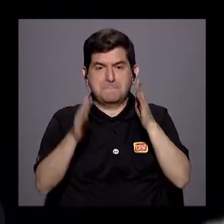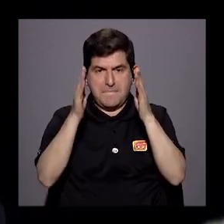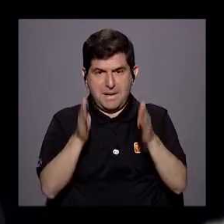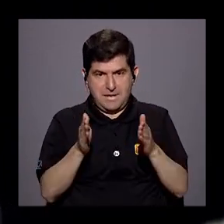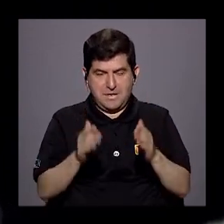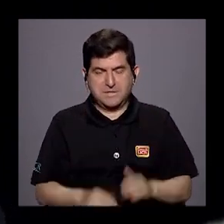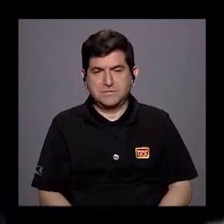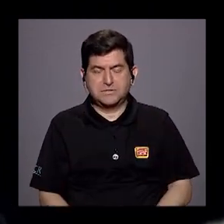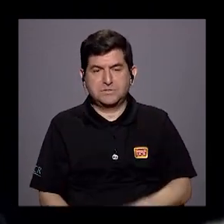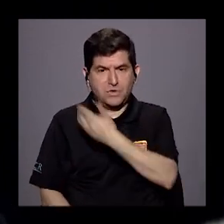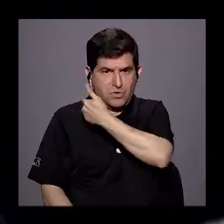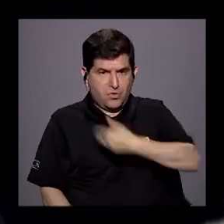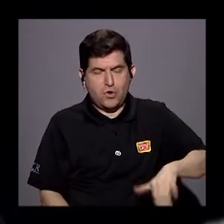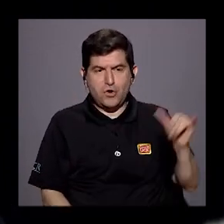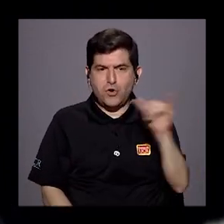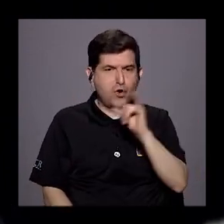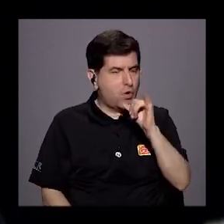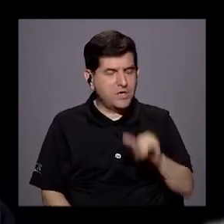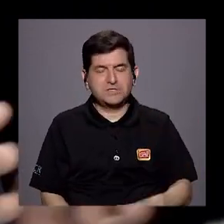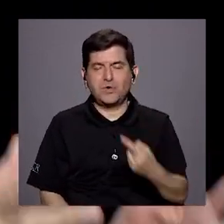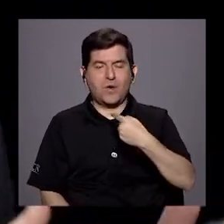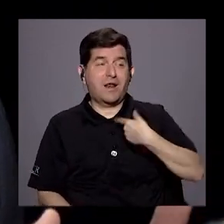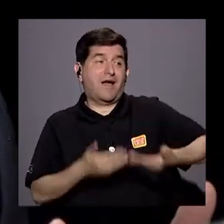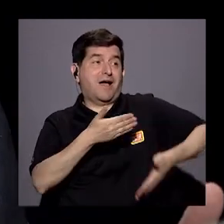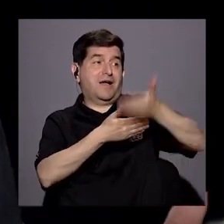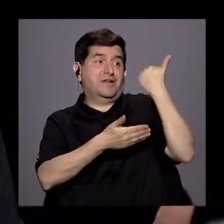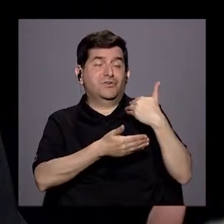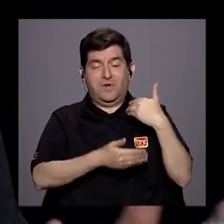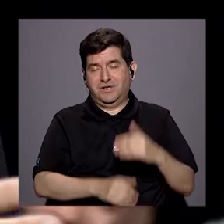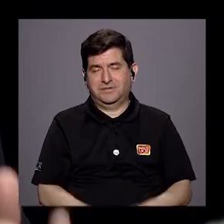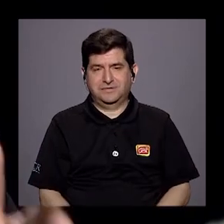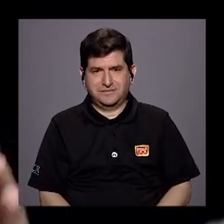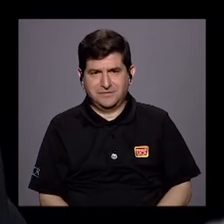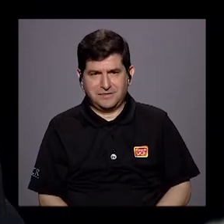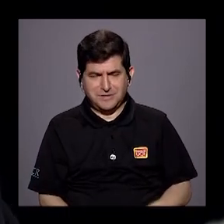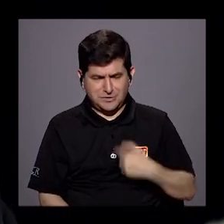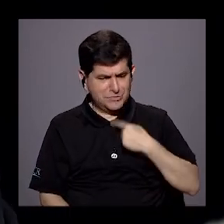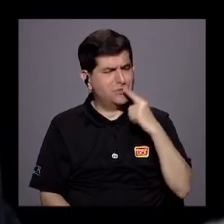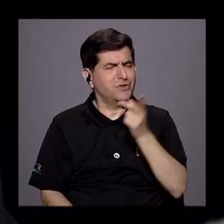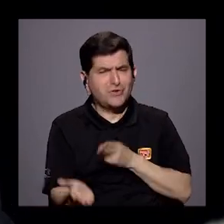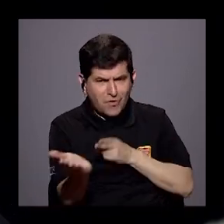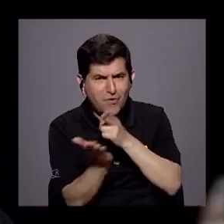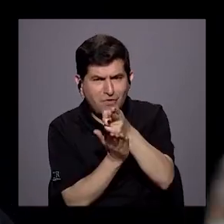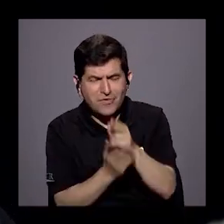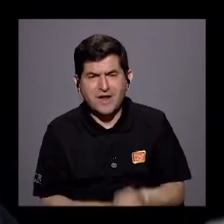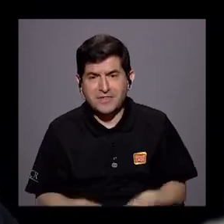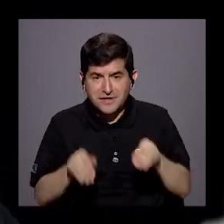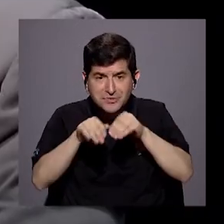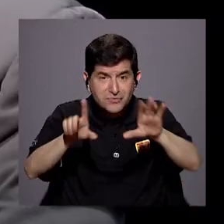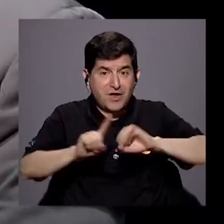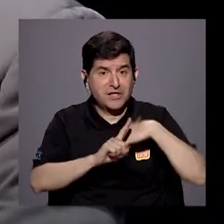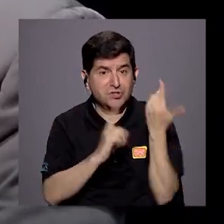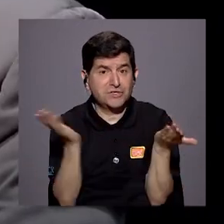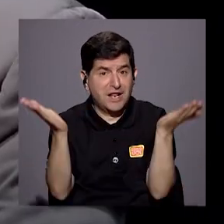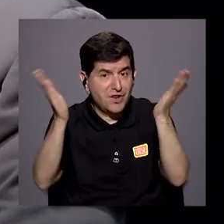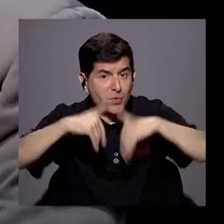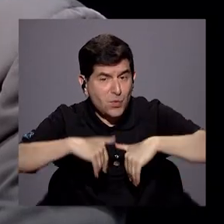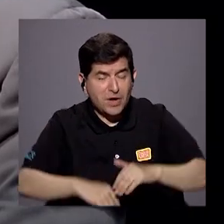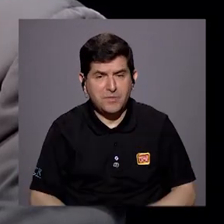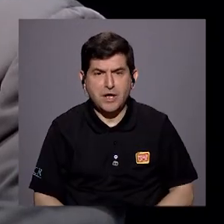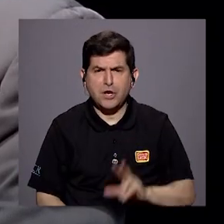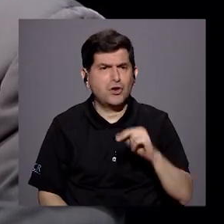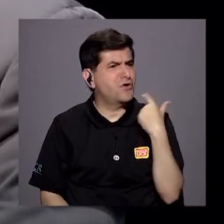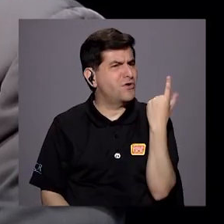Presidencia de hoy no es el ministerio de la Presidencia en el que yo estuve. Yo tengo que decirlo con toda franqueza. No había redes sociales, don... No,